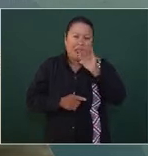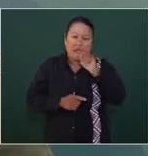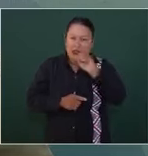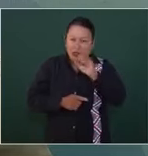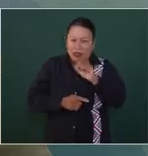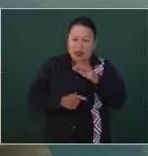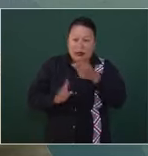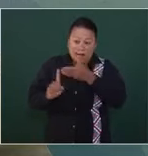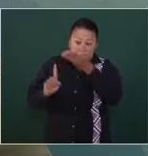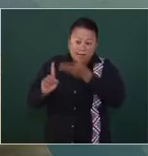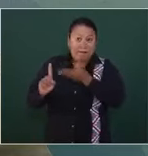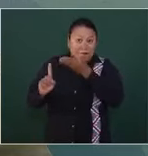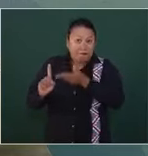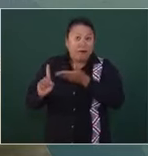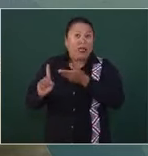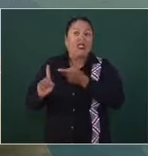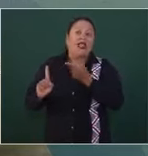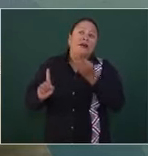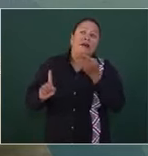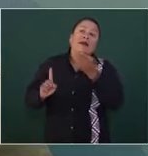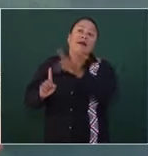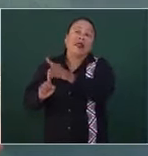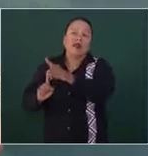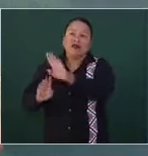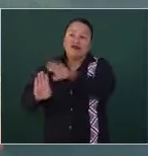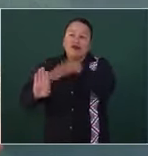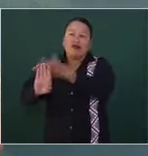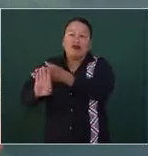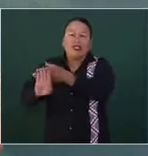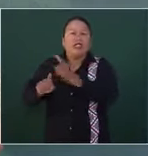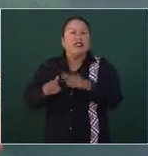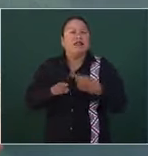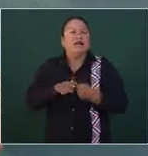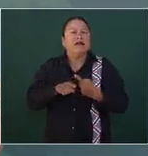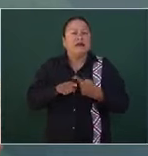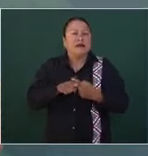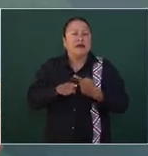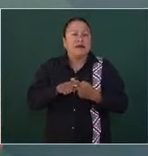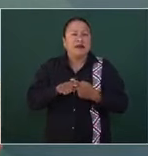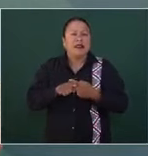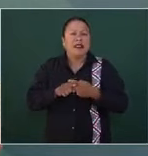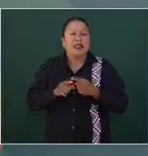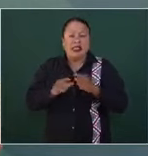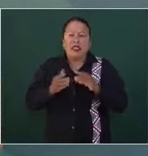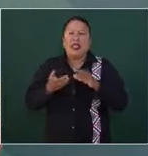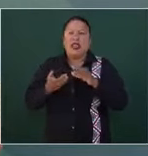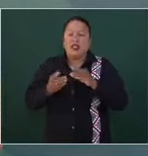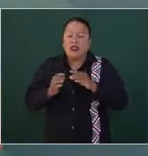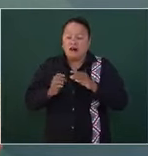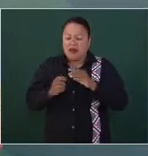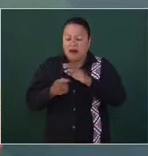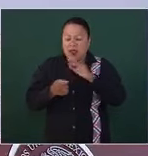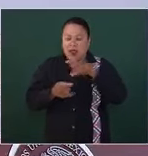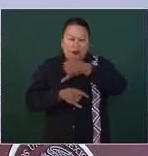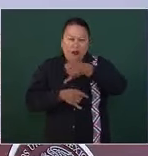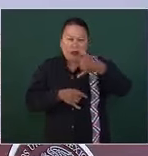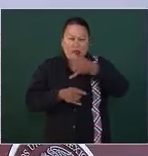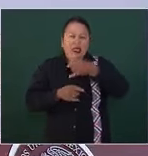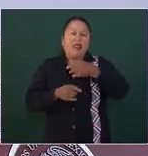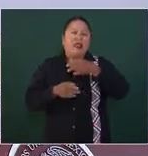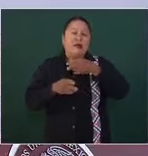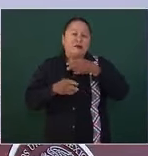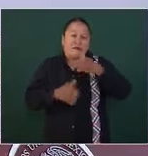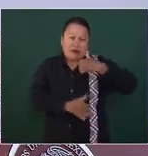persona es quien ordenó las agresiones en contra de la unidad habitacional militar